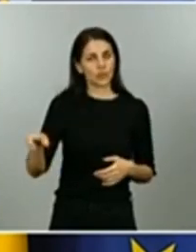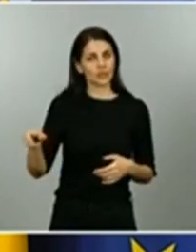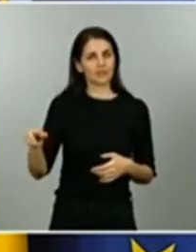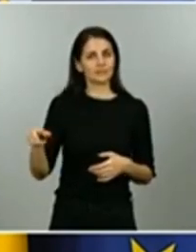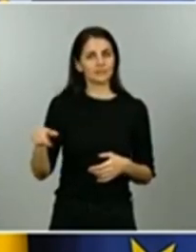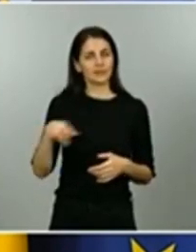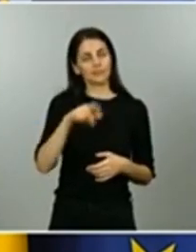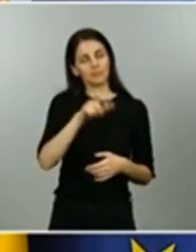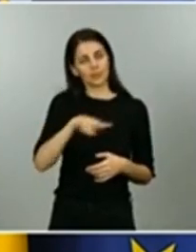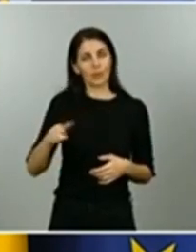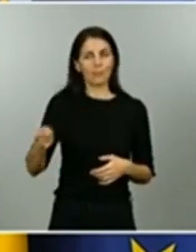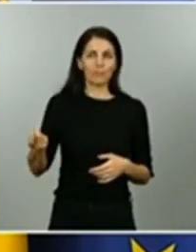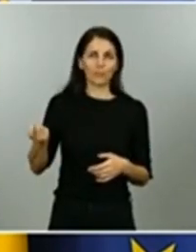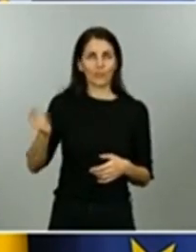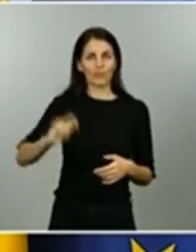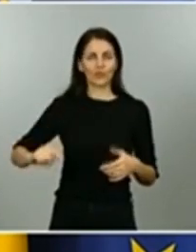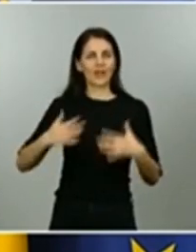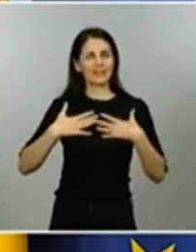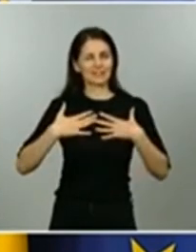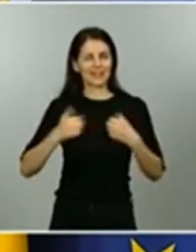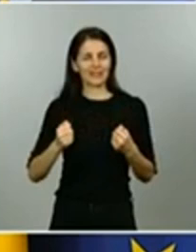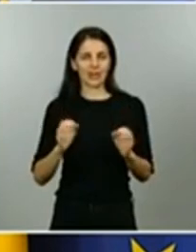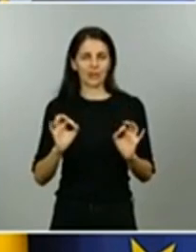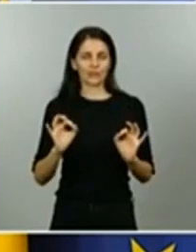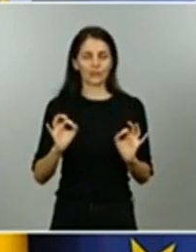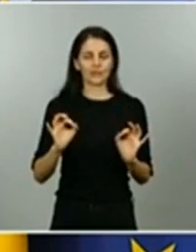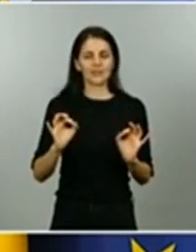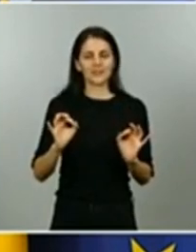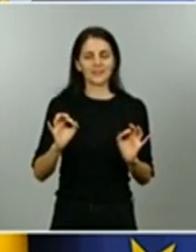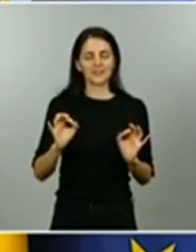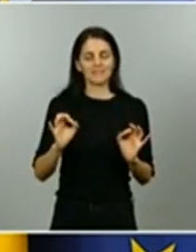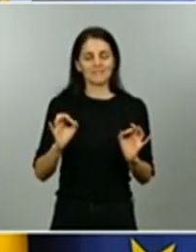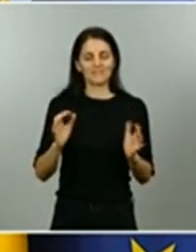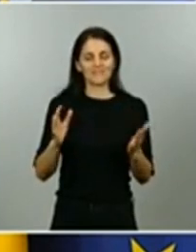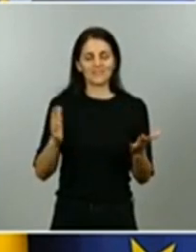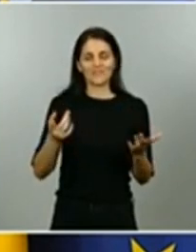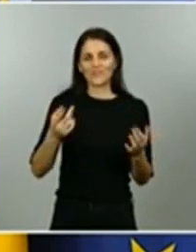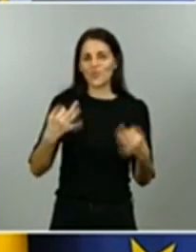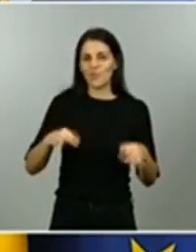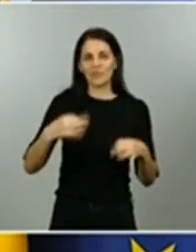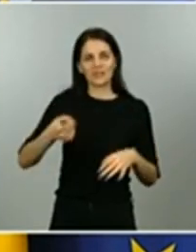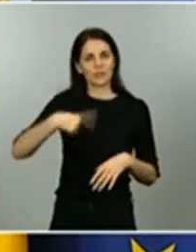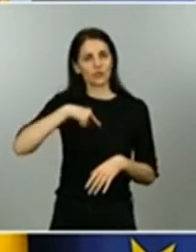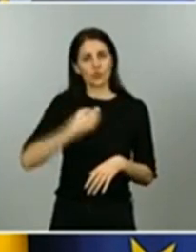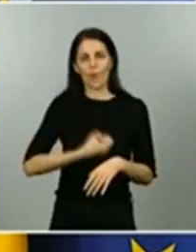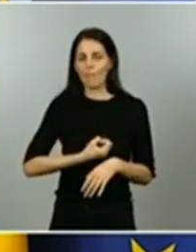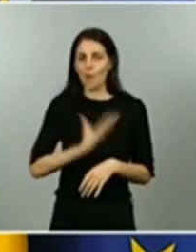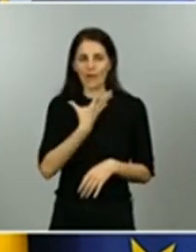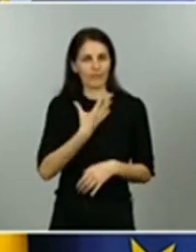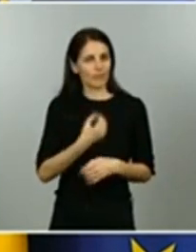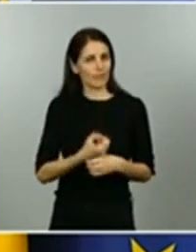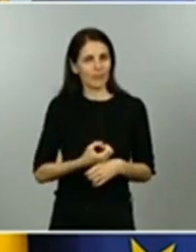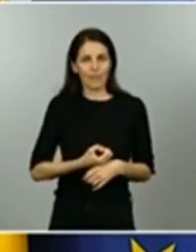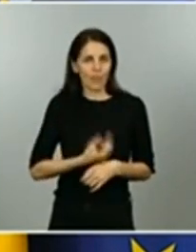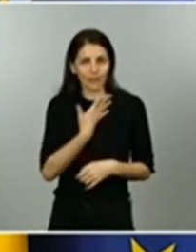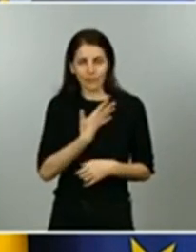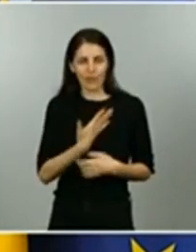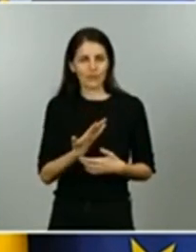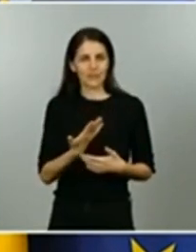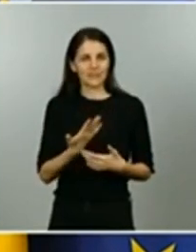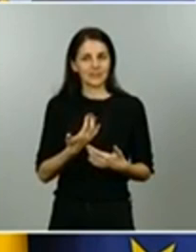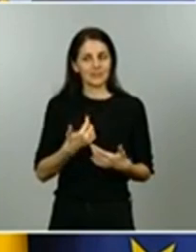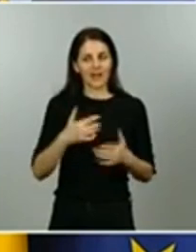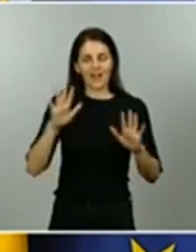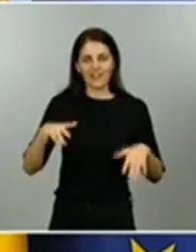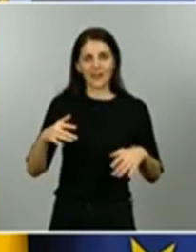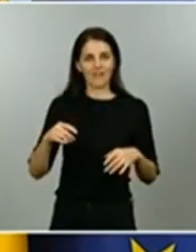por las características de nuestra profesión tendemos a ser muy vocacionales y eso nos hace sacar siempre un extra de fuerza o un